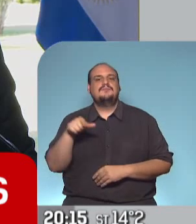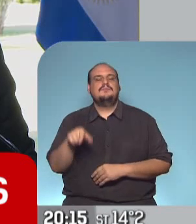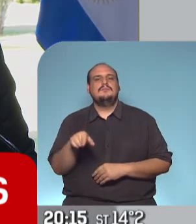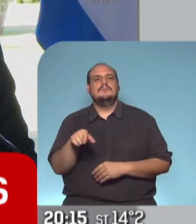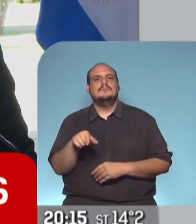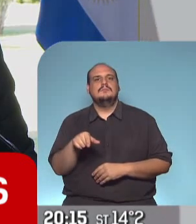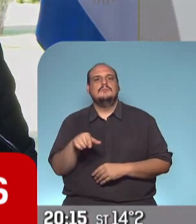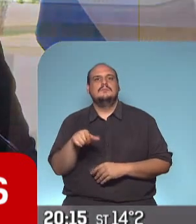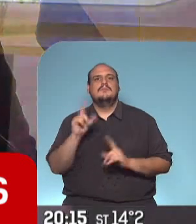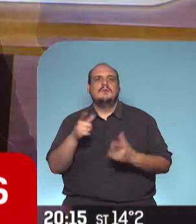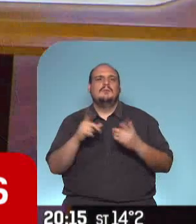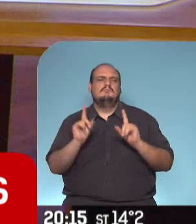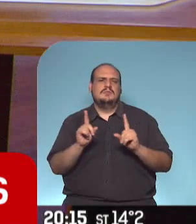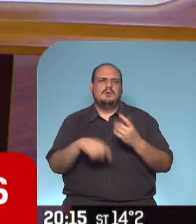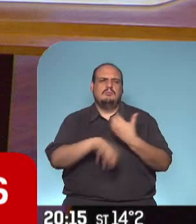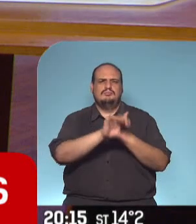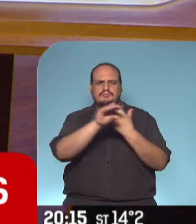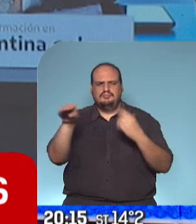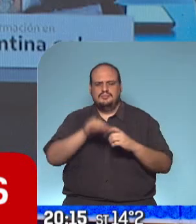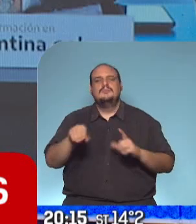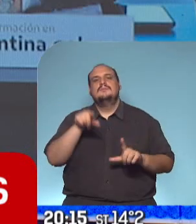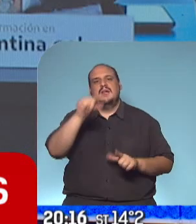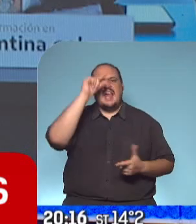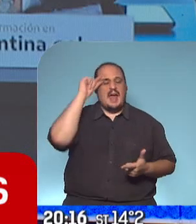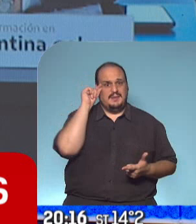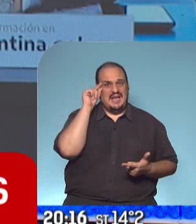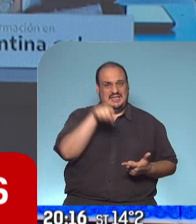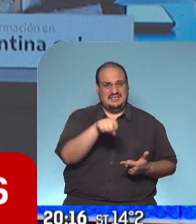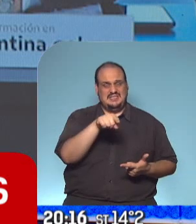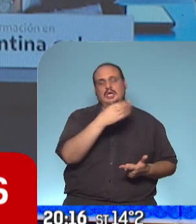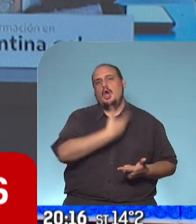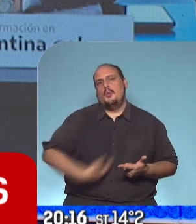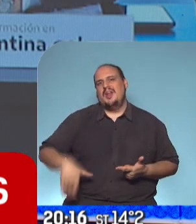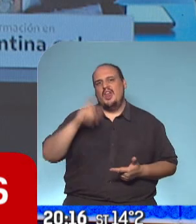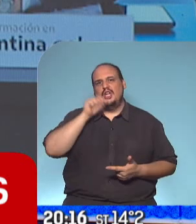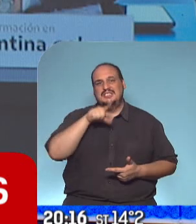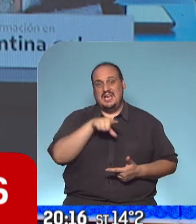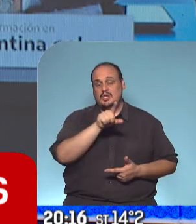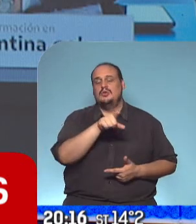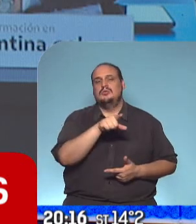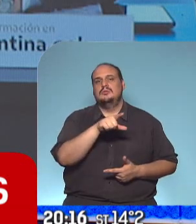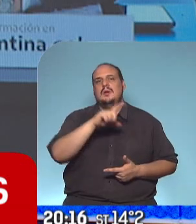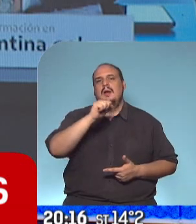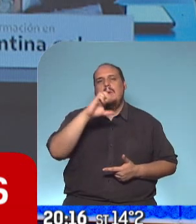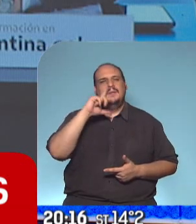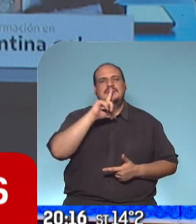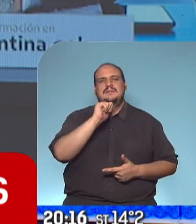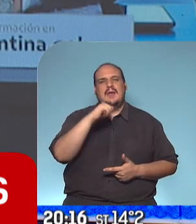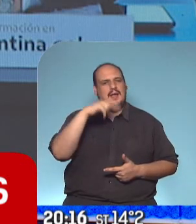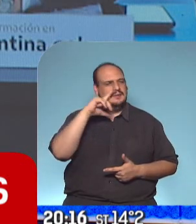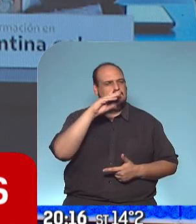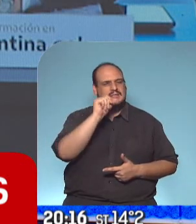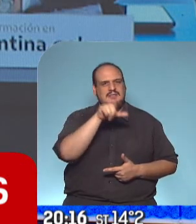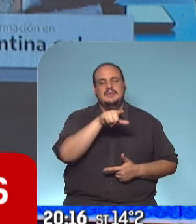frente por teleconferencia a Jorge Capitanich, Coqui Capitanich, el gobernador de Chaco, dijo en Chaco se necesitaban